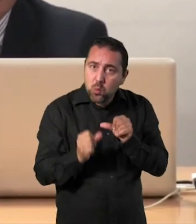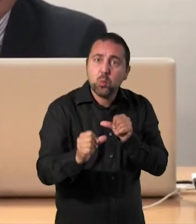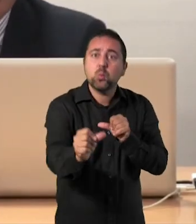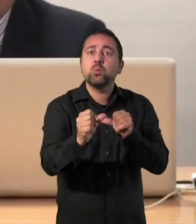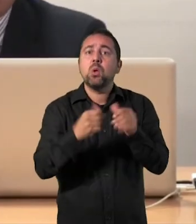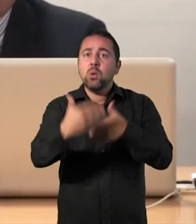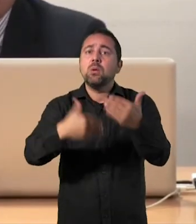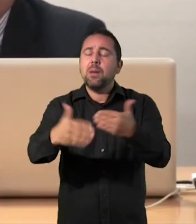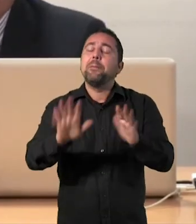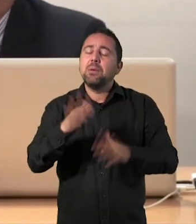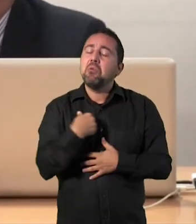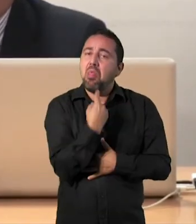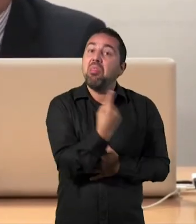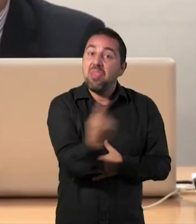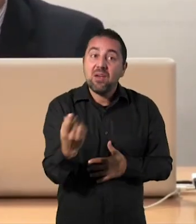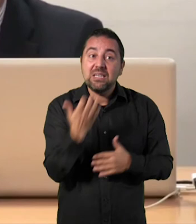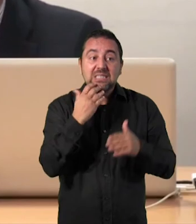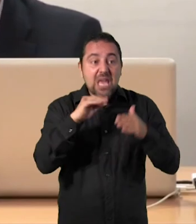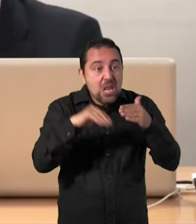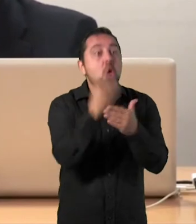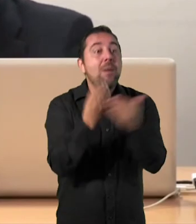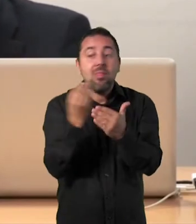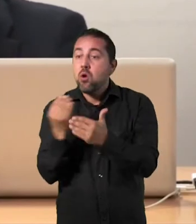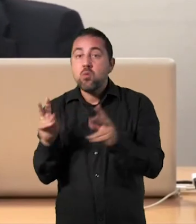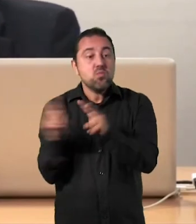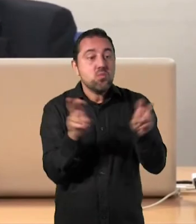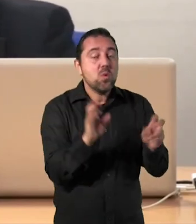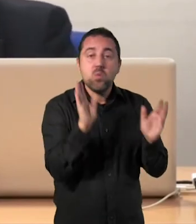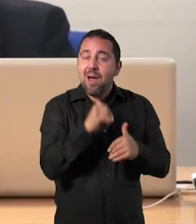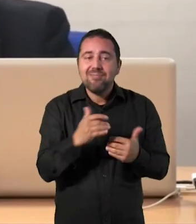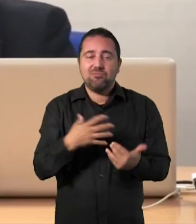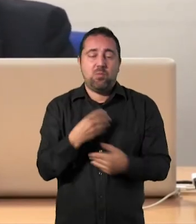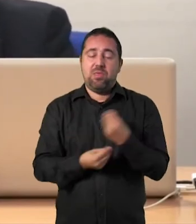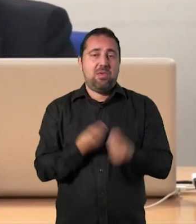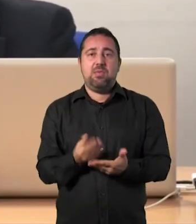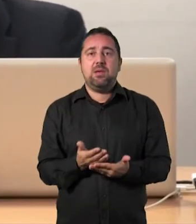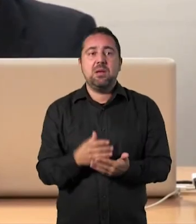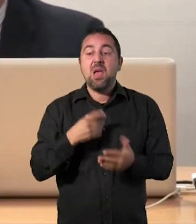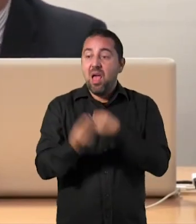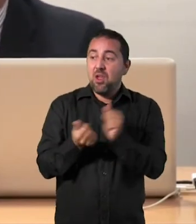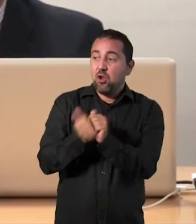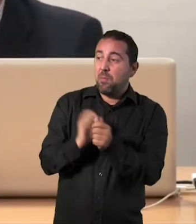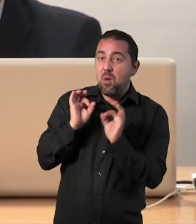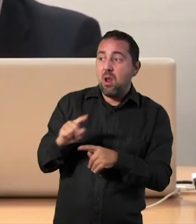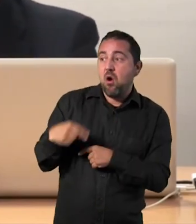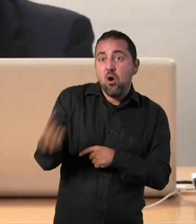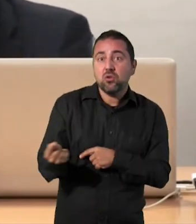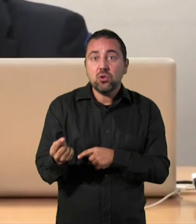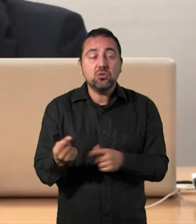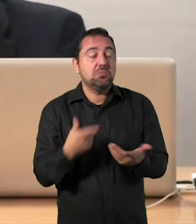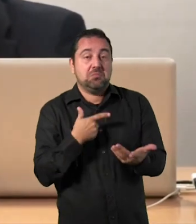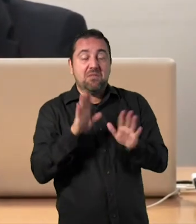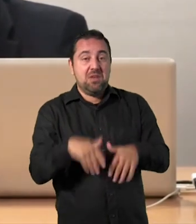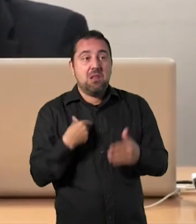largo del curso. Pero sí que os digo que sin innovación no vamos a ningún lado. Para hacer lo que han hecho